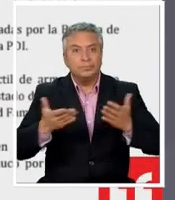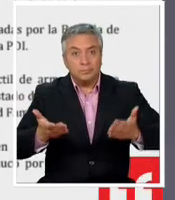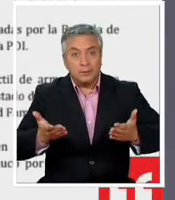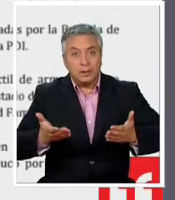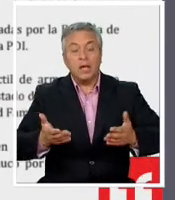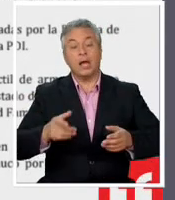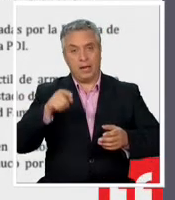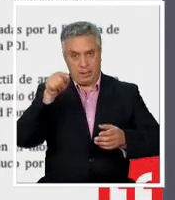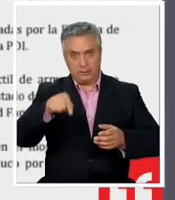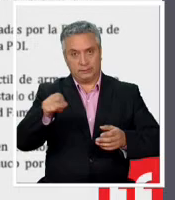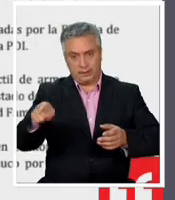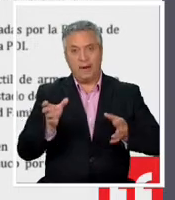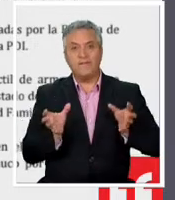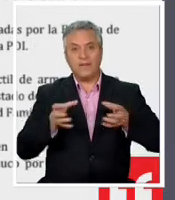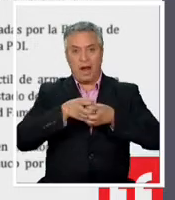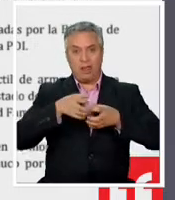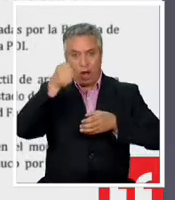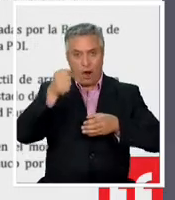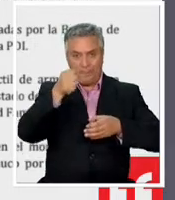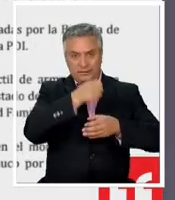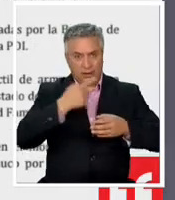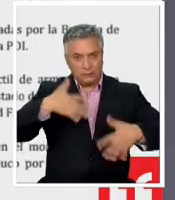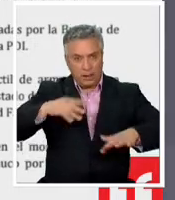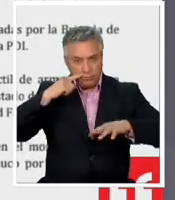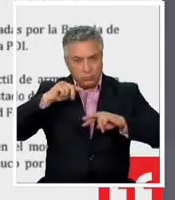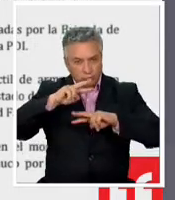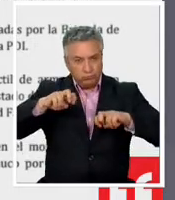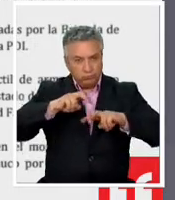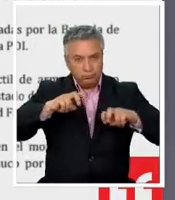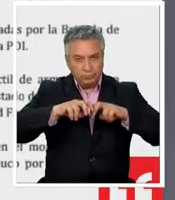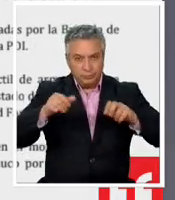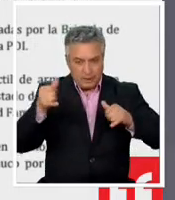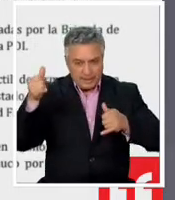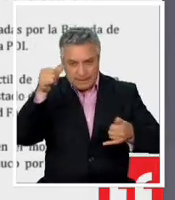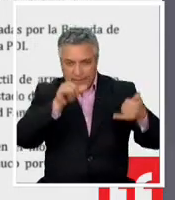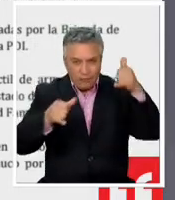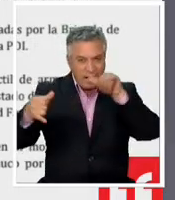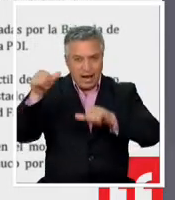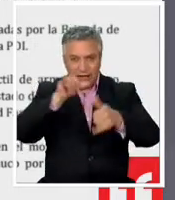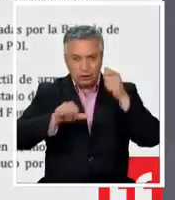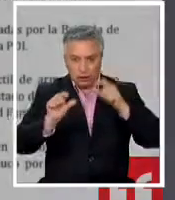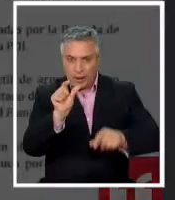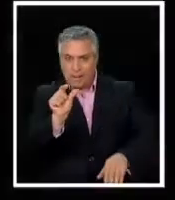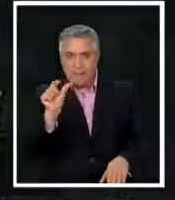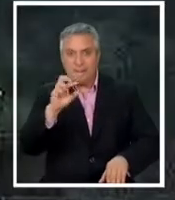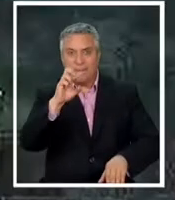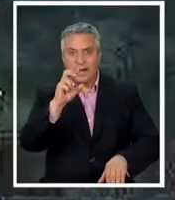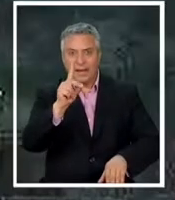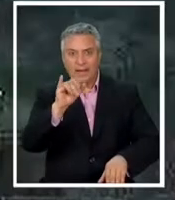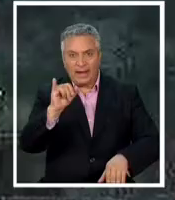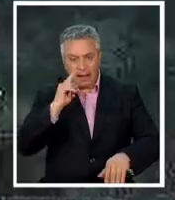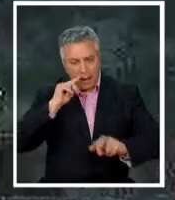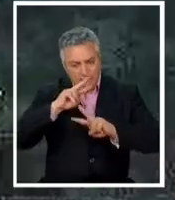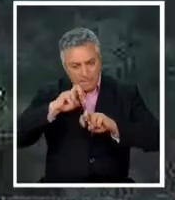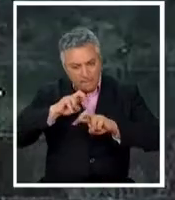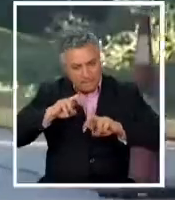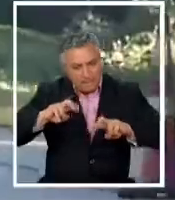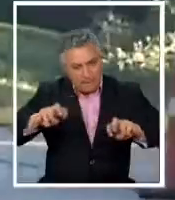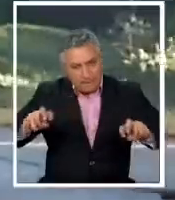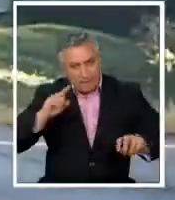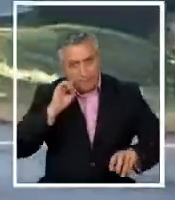efectuadas por la Brigada de Homicidios y los peritajes del Laboratorio de Criminalística de la PDI. Había